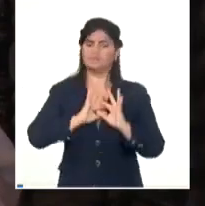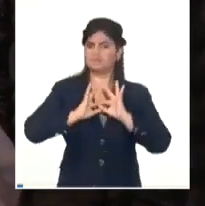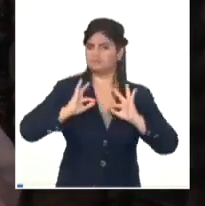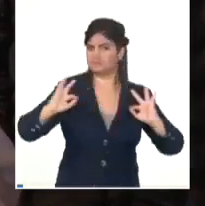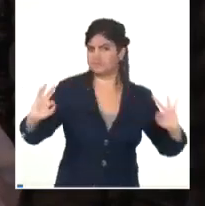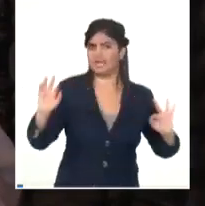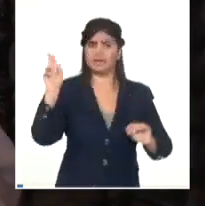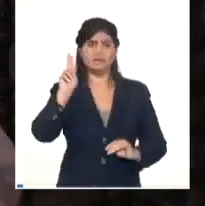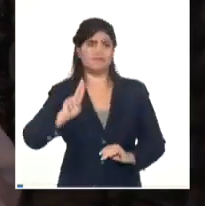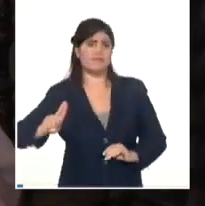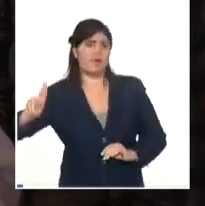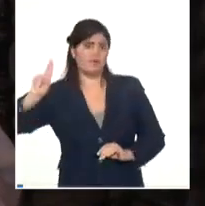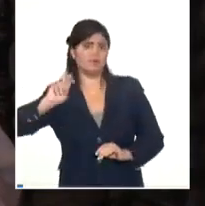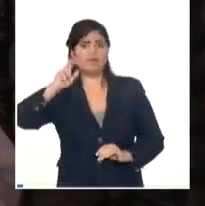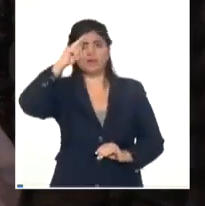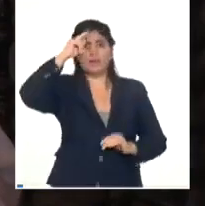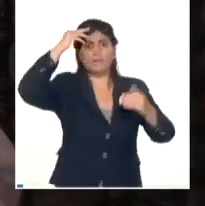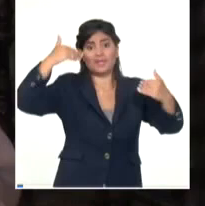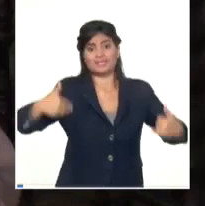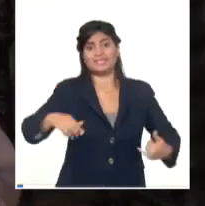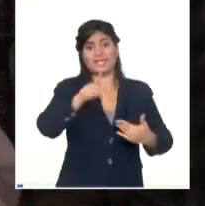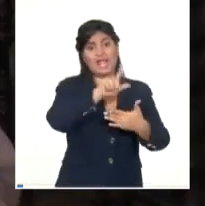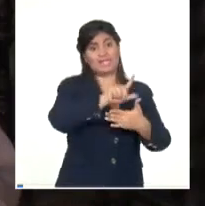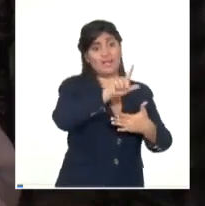Las facultades de medicina de América Latina.